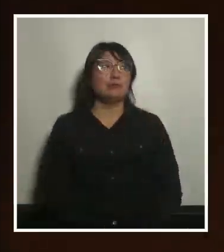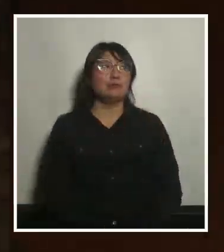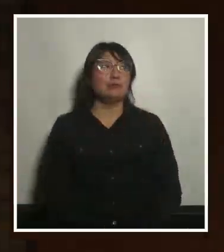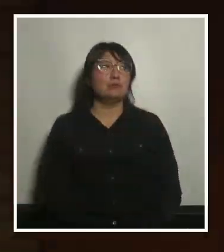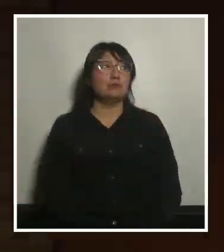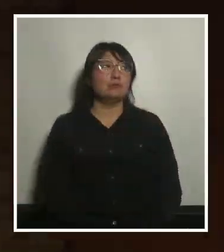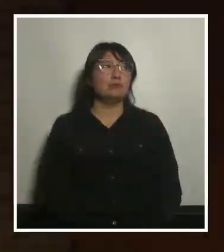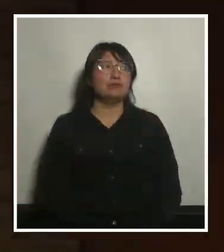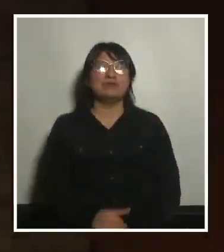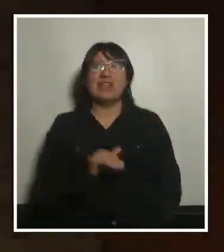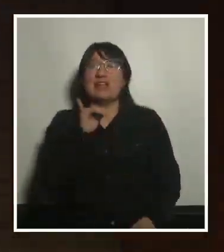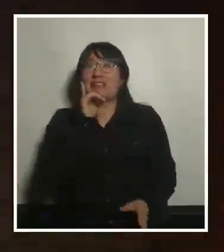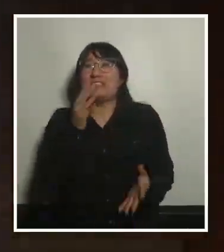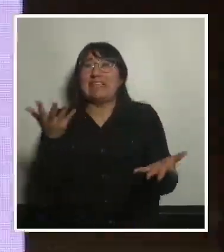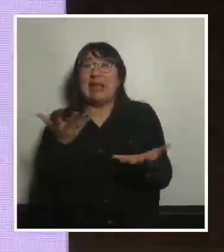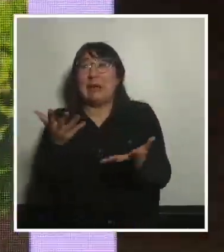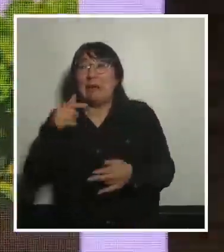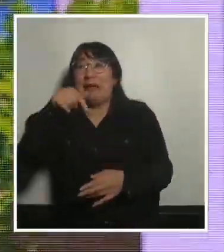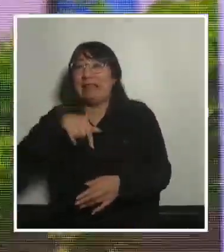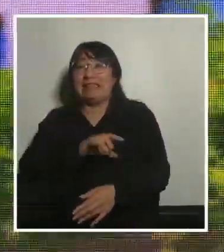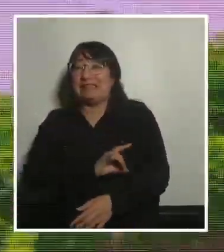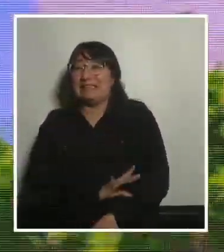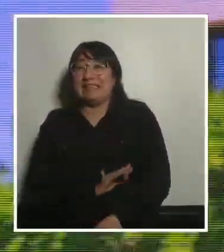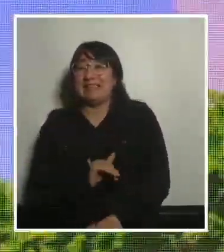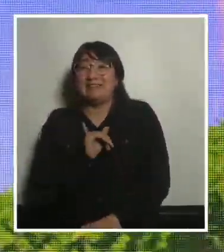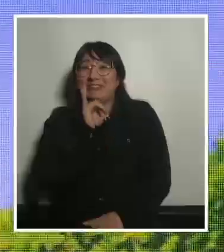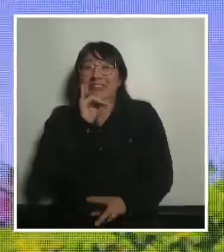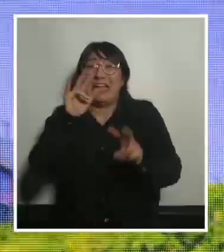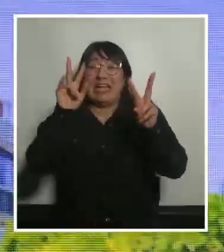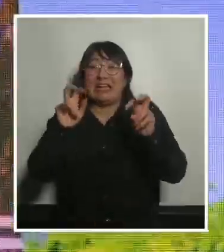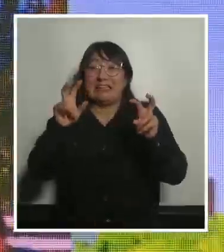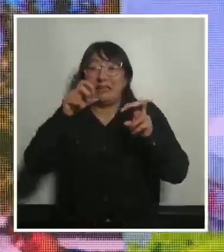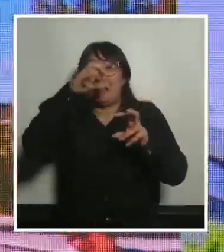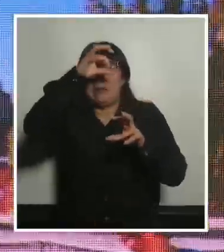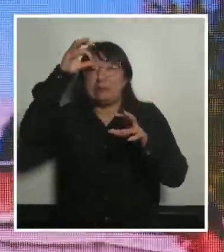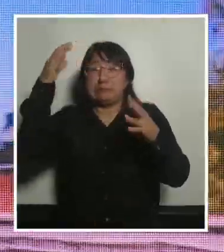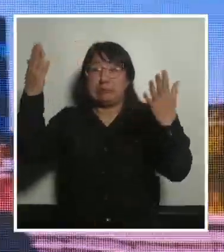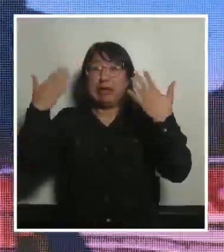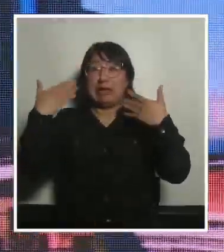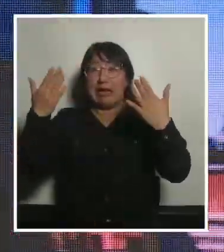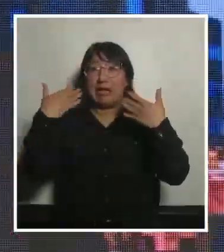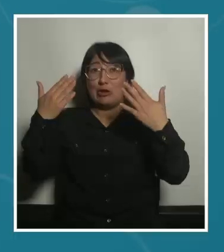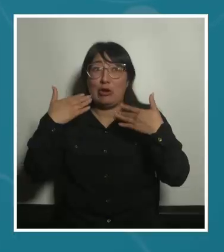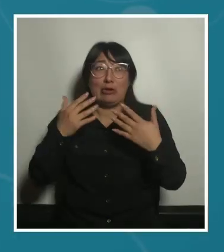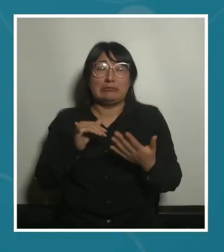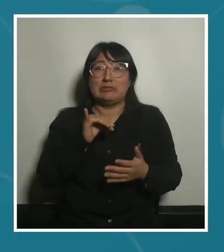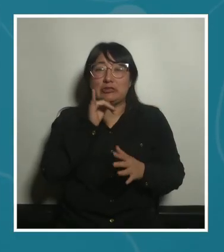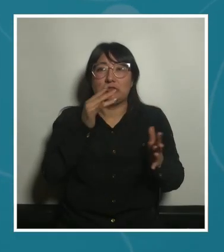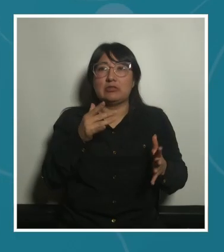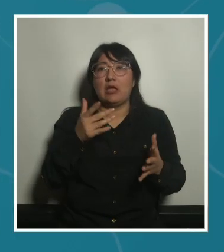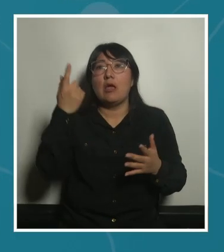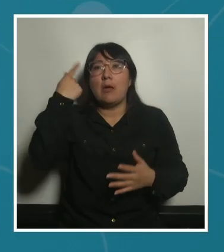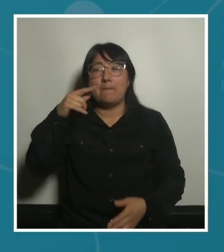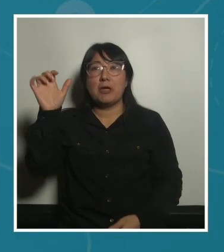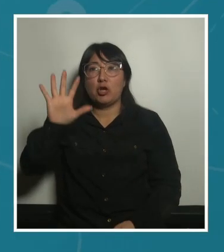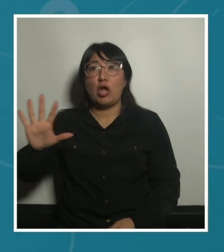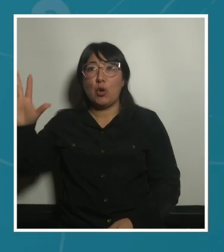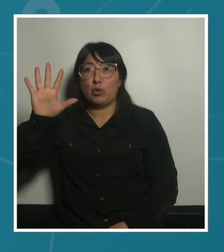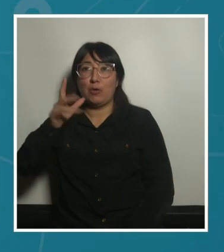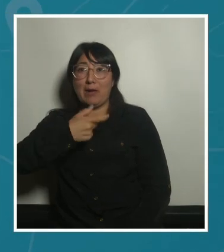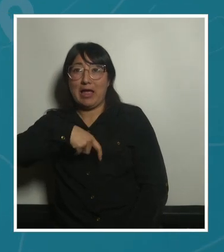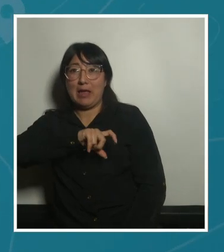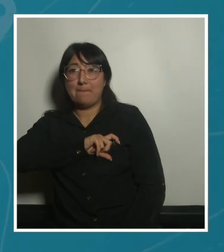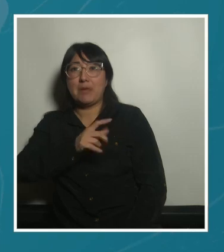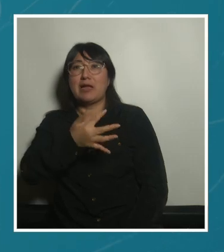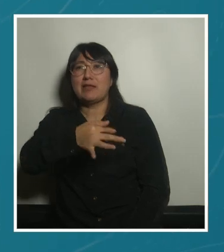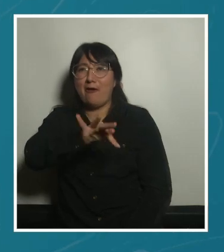no sé cómo está en Chile el tema del calor de las olas de calor en verano en Europa en España en